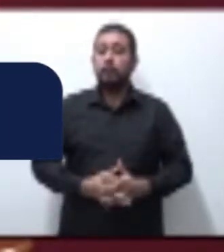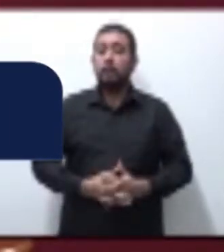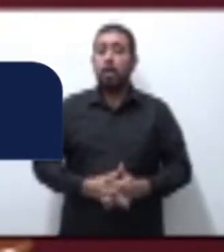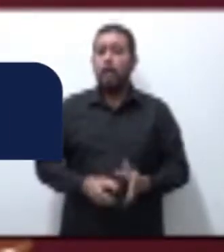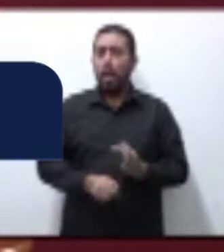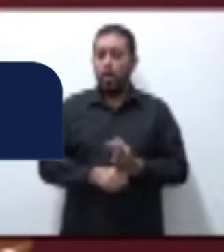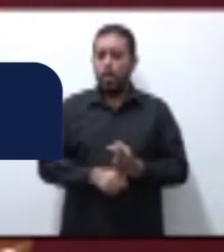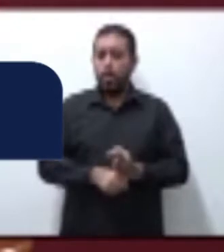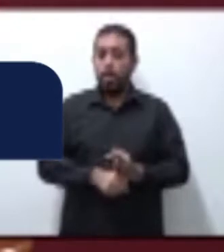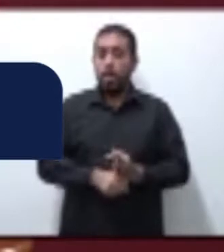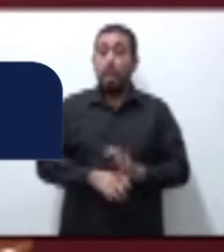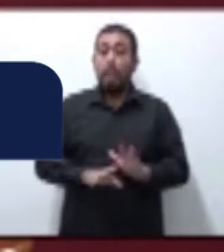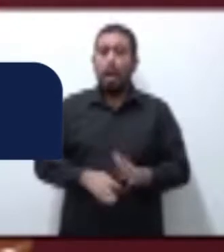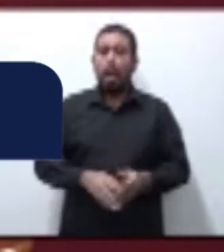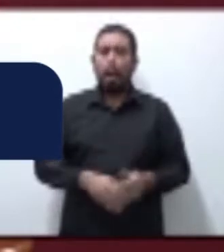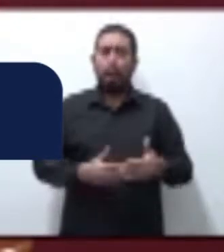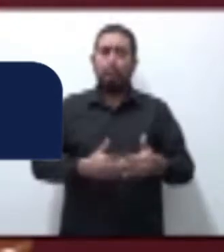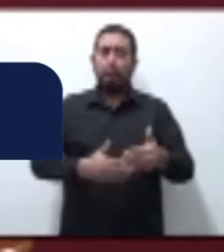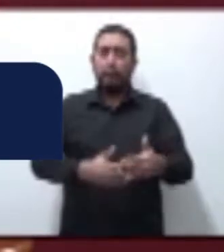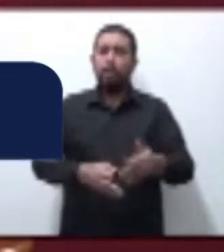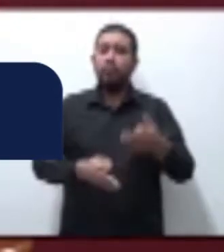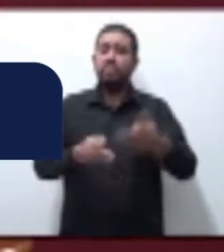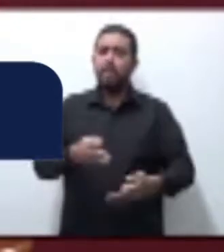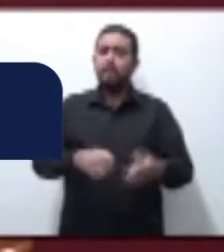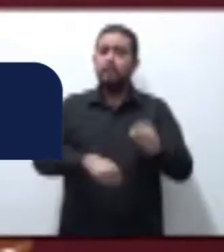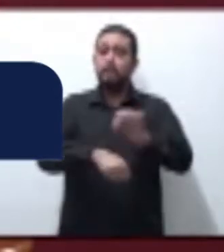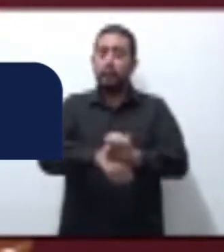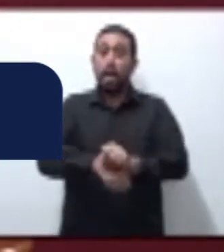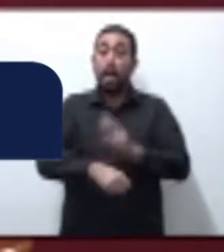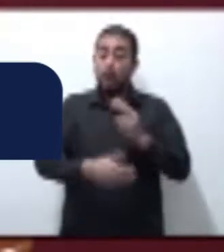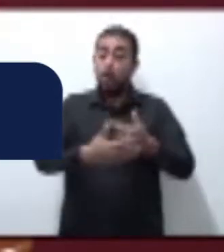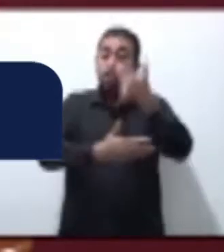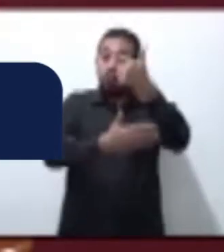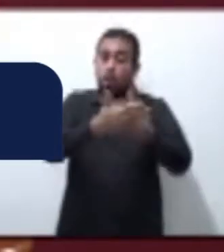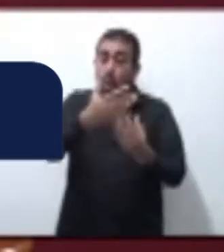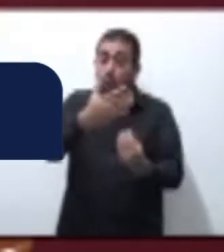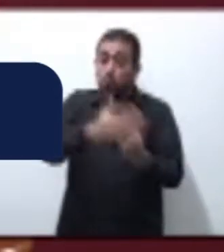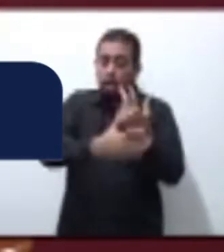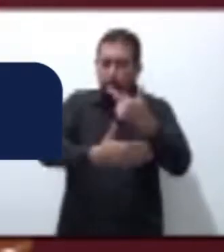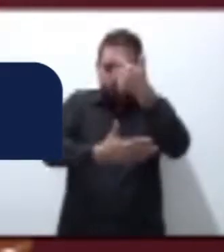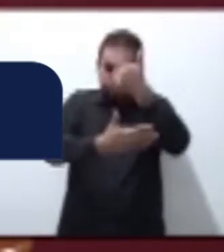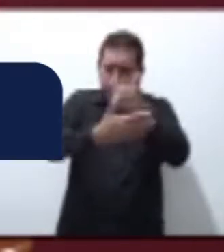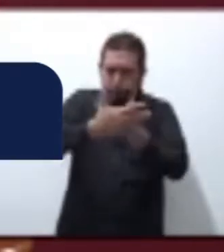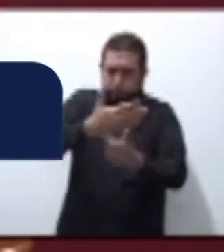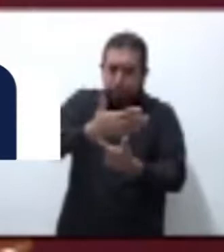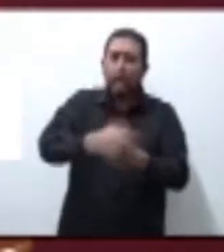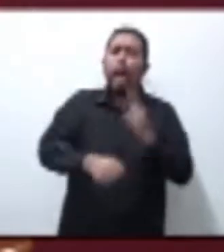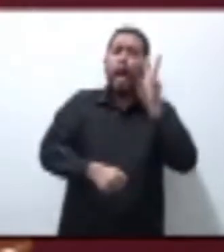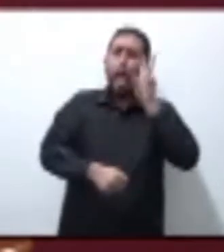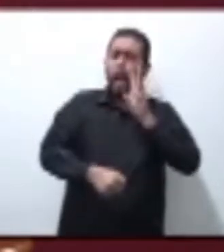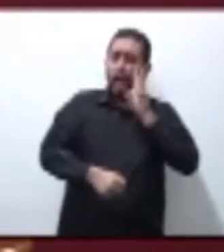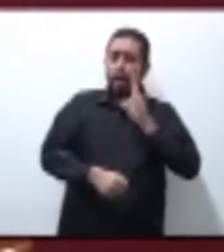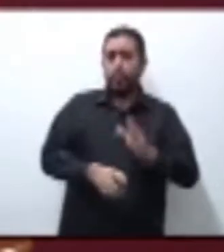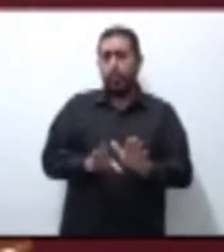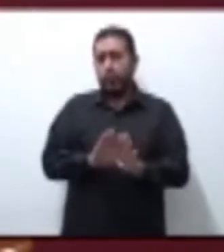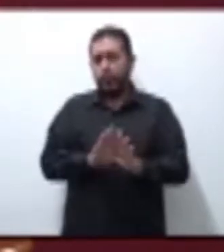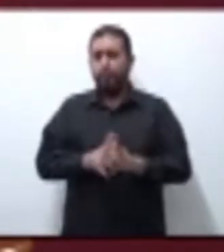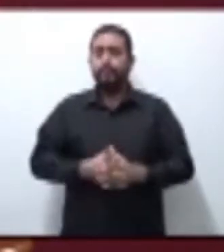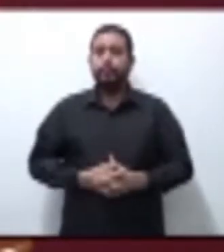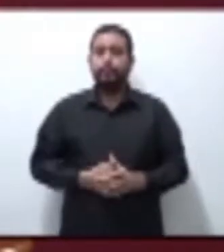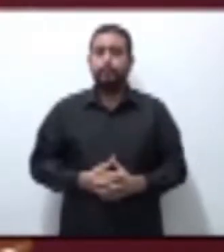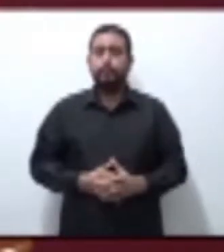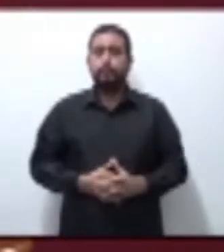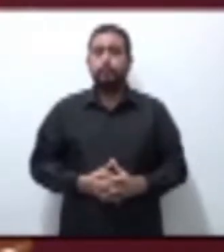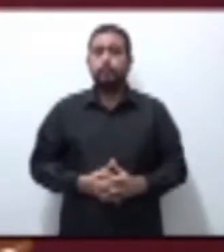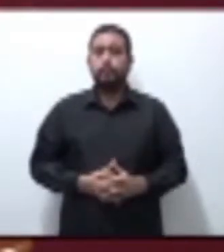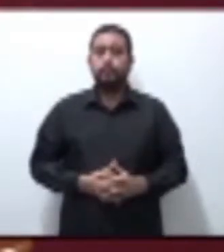en fin de semana, para actualizar la contingencia que llevamos en Sinaloa.